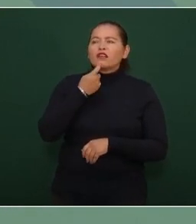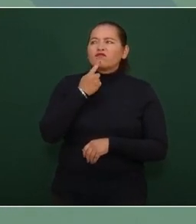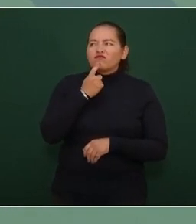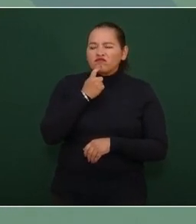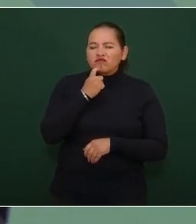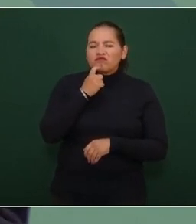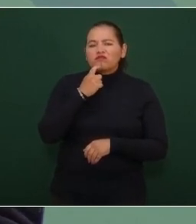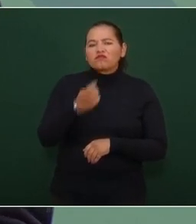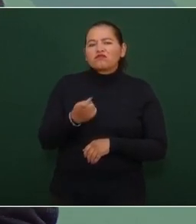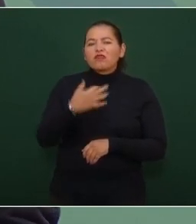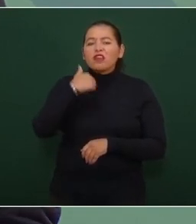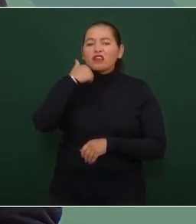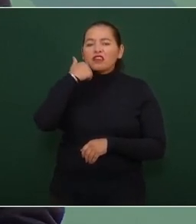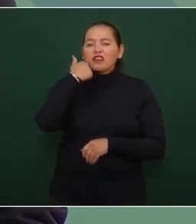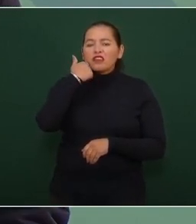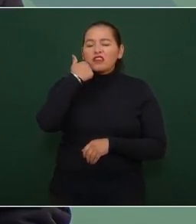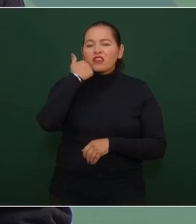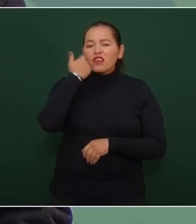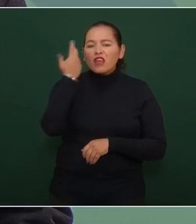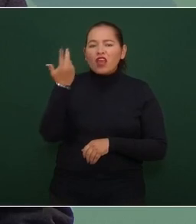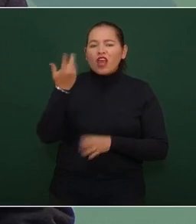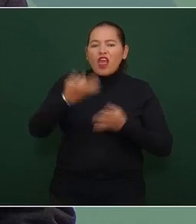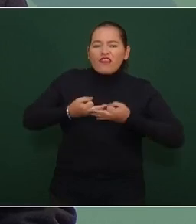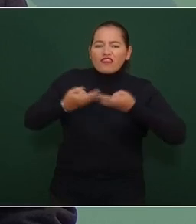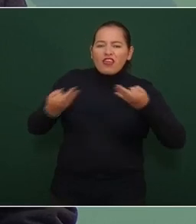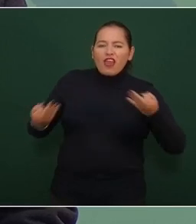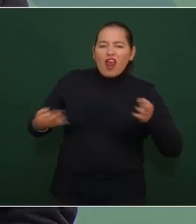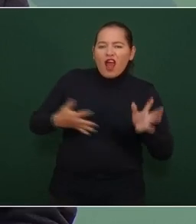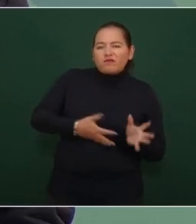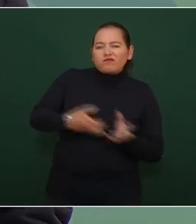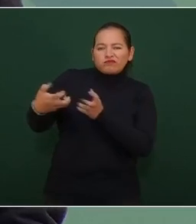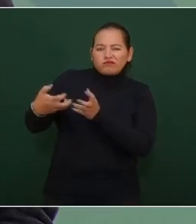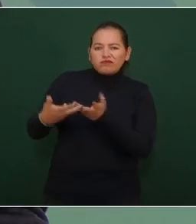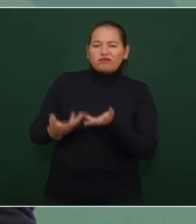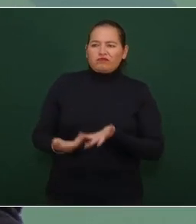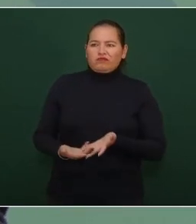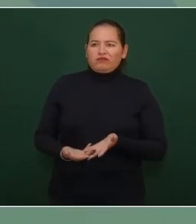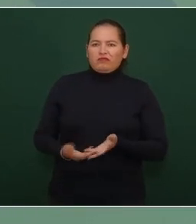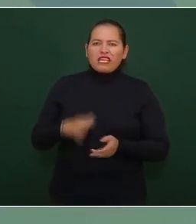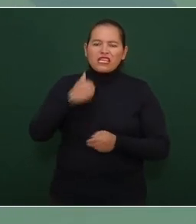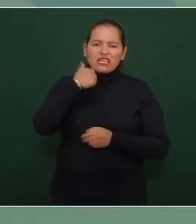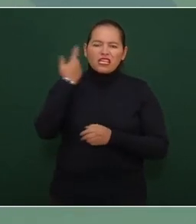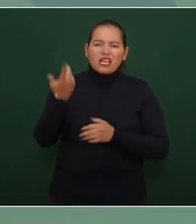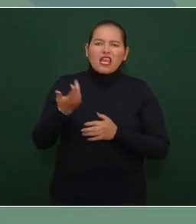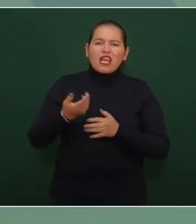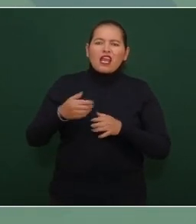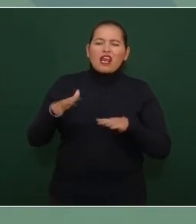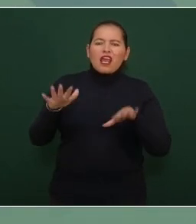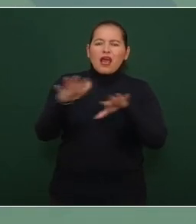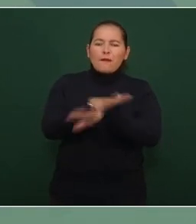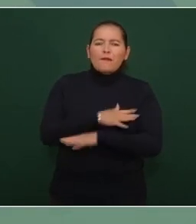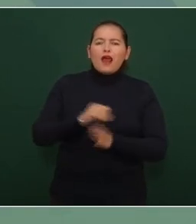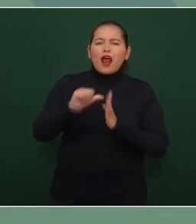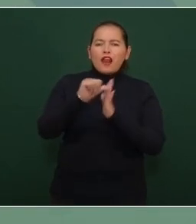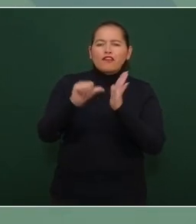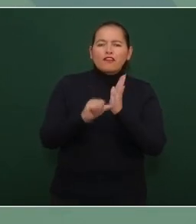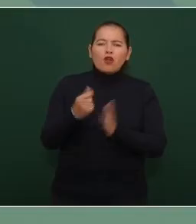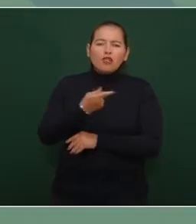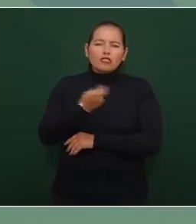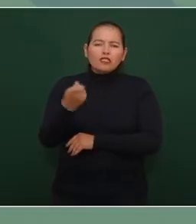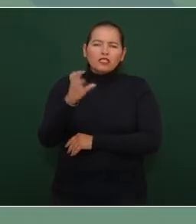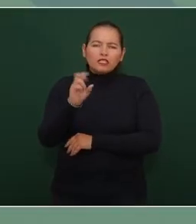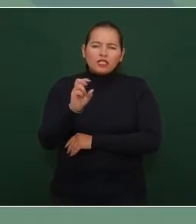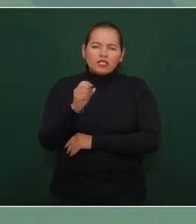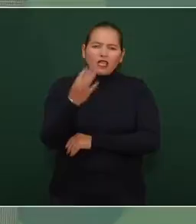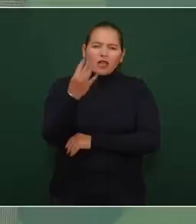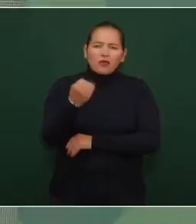quiere quitarnos nuestras propiedades quiere reformar el artículo 139 y me